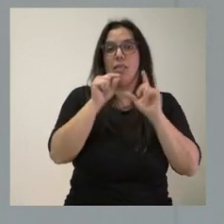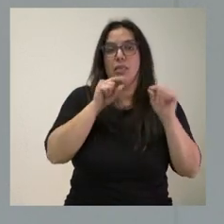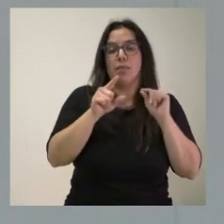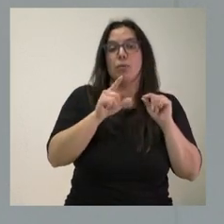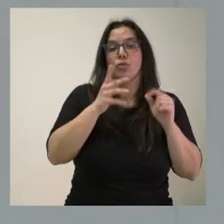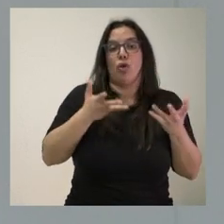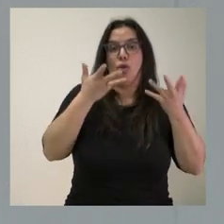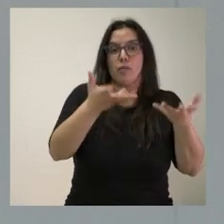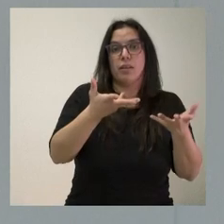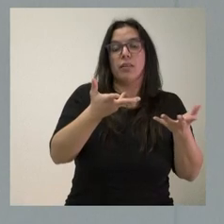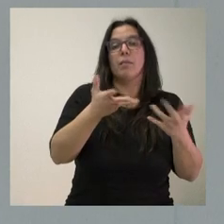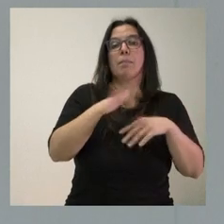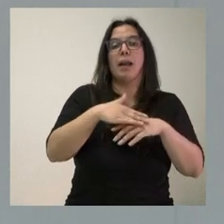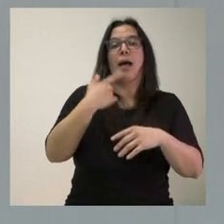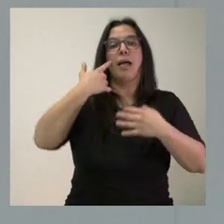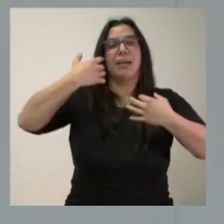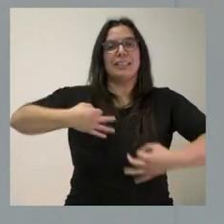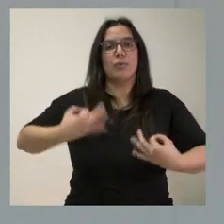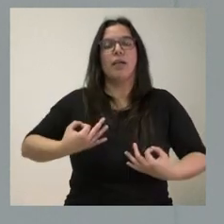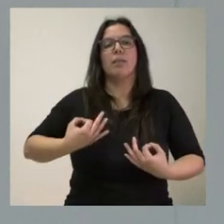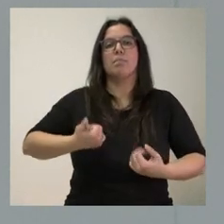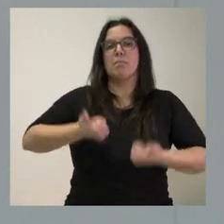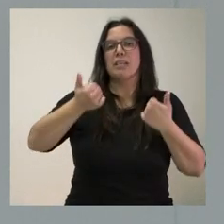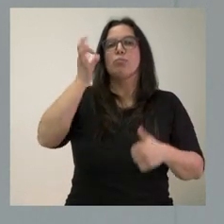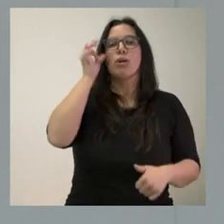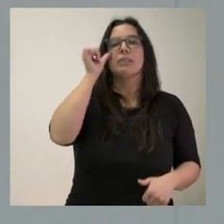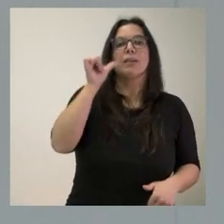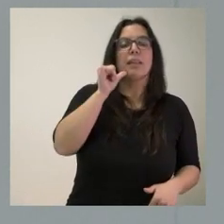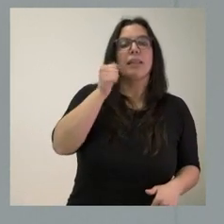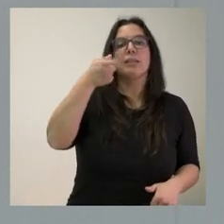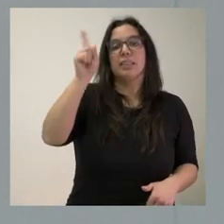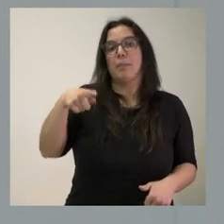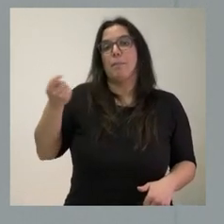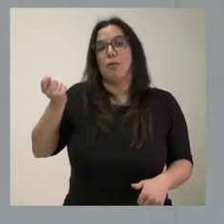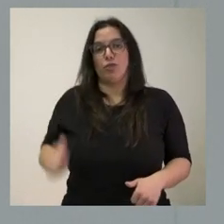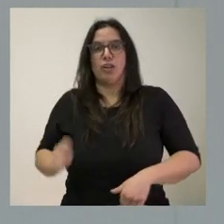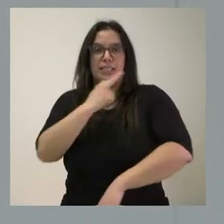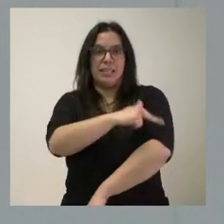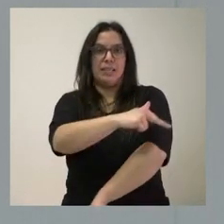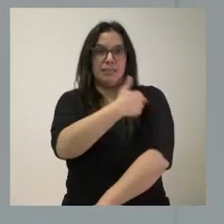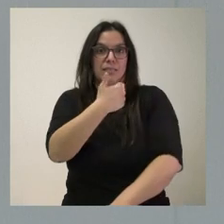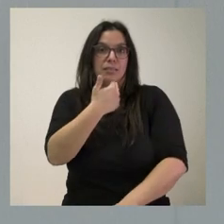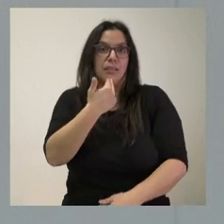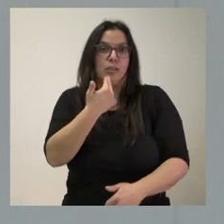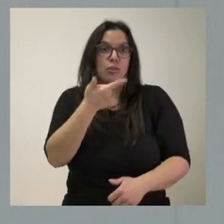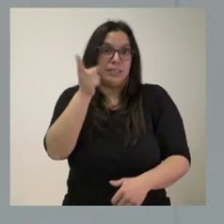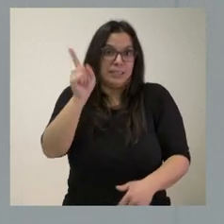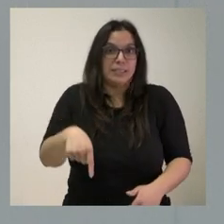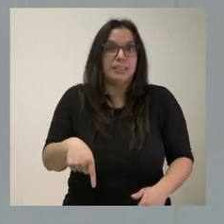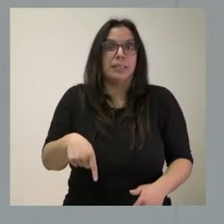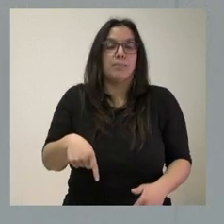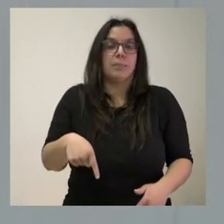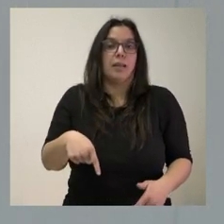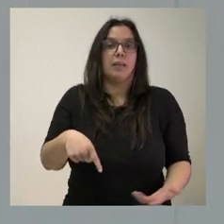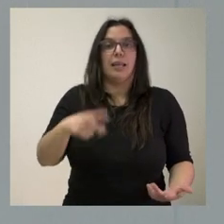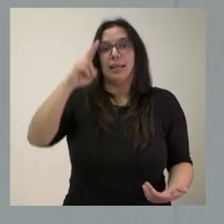que ofrecen garantía tanto a las mujeres embarazadas como a los profesionales sanitarios, como también al respeto